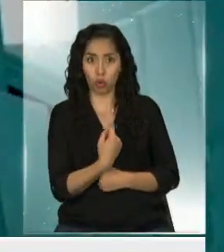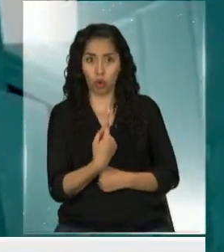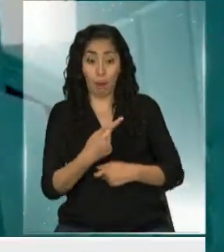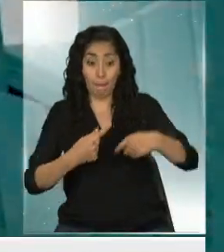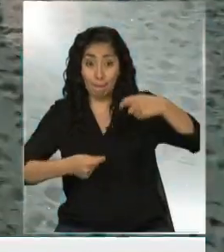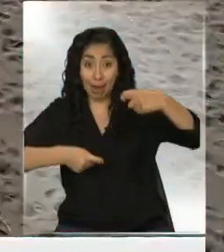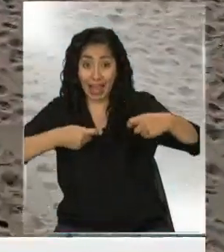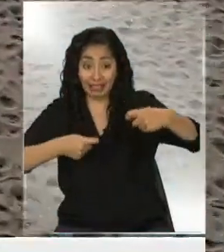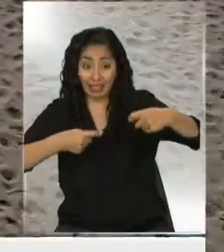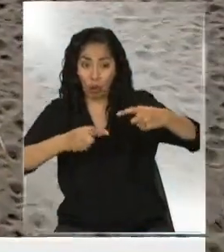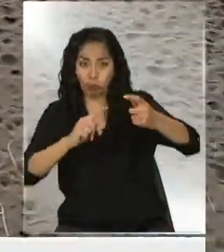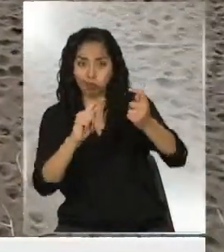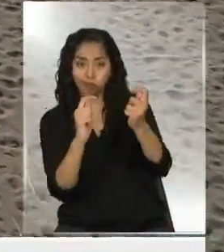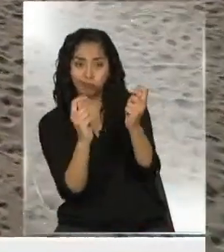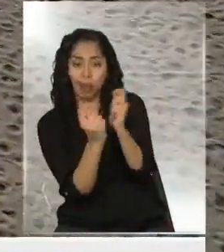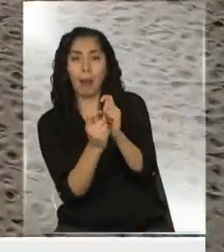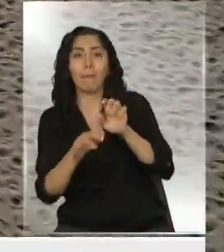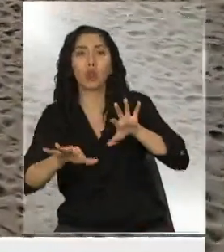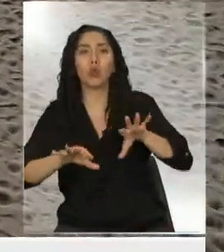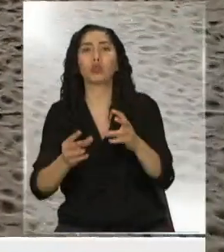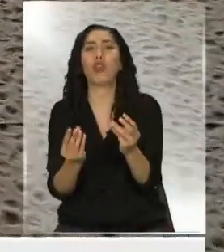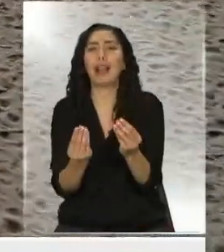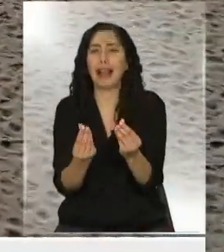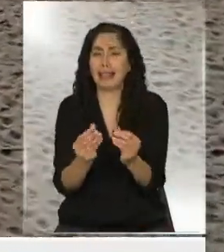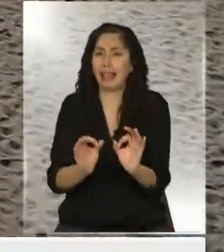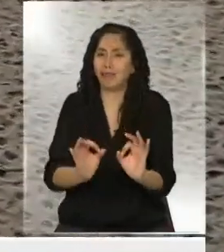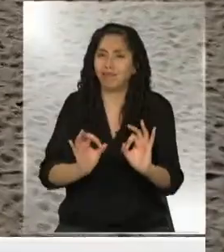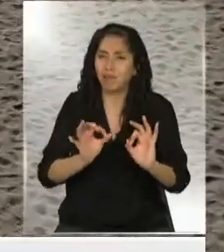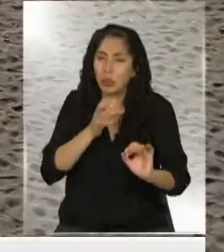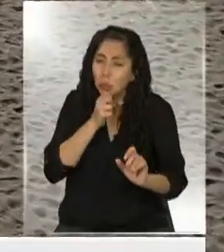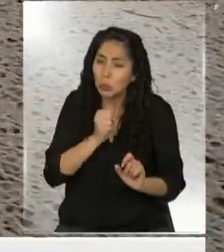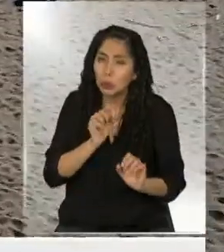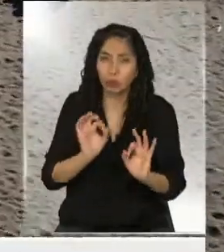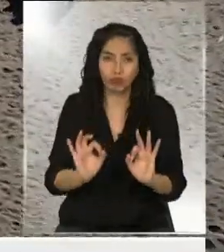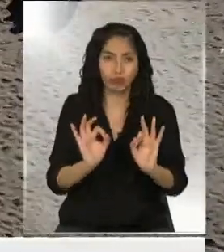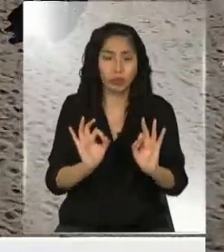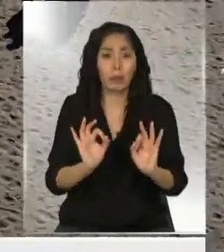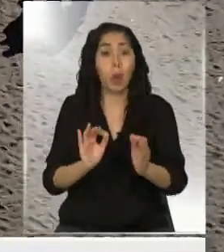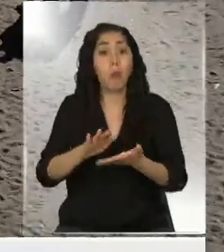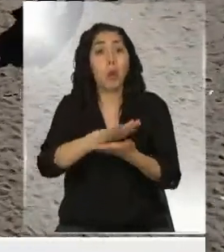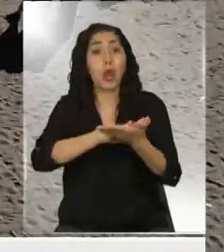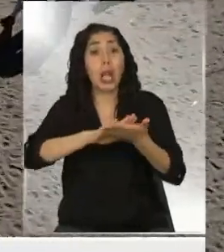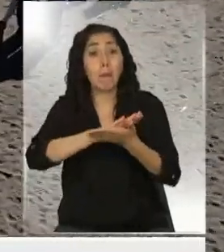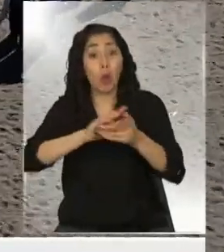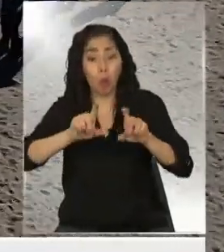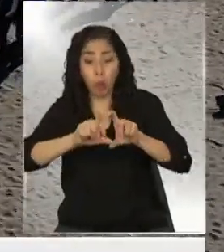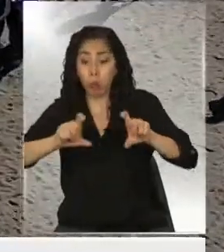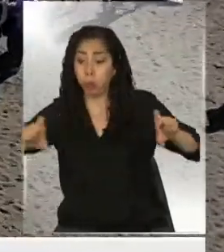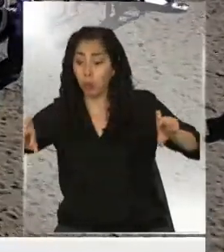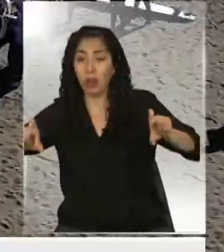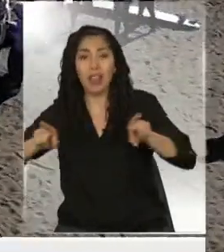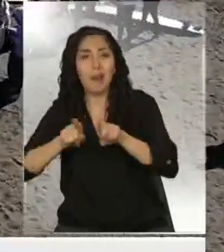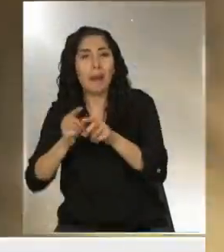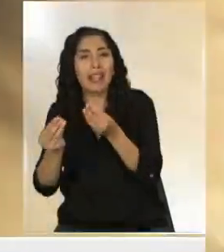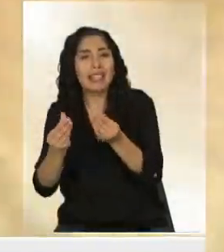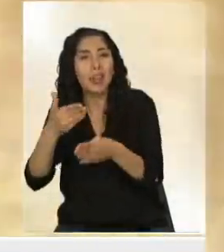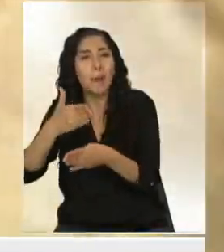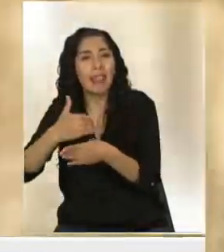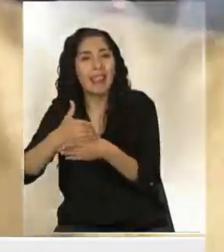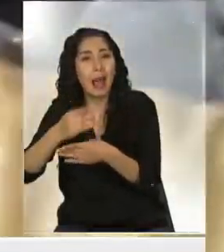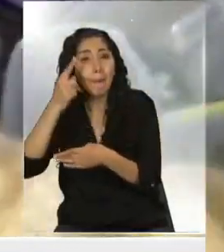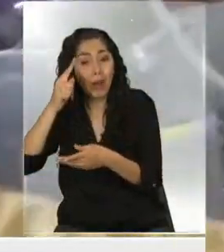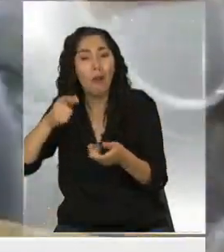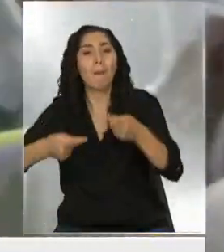el plástico en productos de calidad y de alta resistencia. Como, por ejemplo, las tablas plásticas. Estas tablas, como se pueden ver,